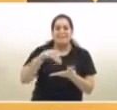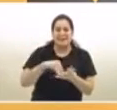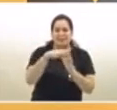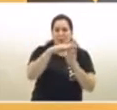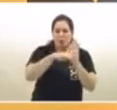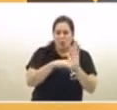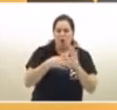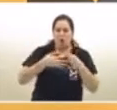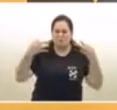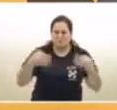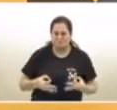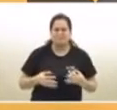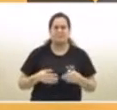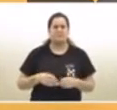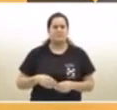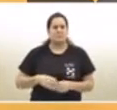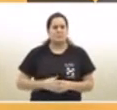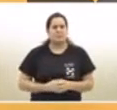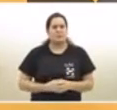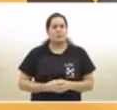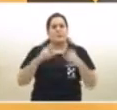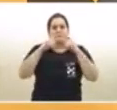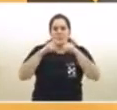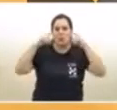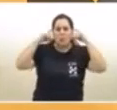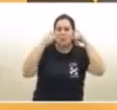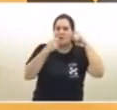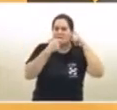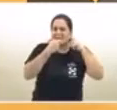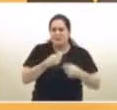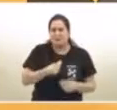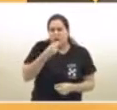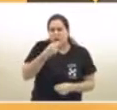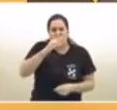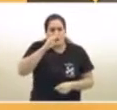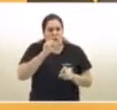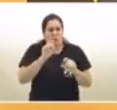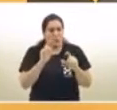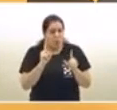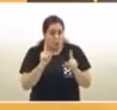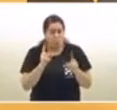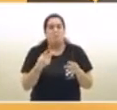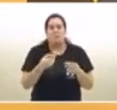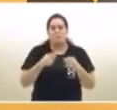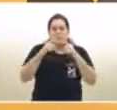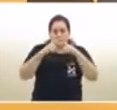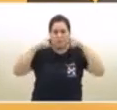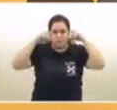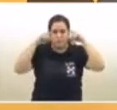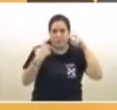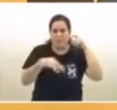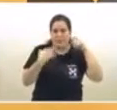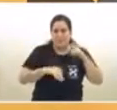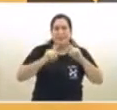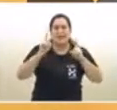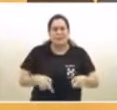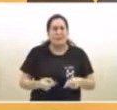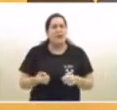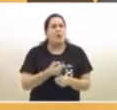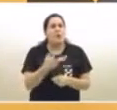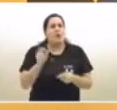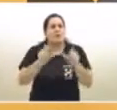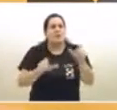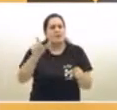términos de que la gente use el tapabocas, obviamente, mientras no está consumiendo, la cantidad máxima de personas por mesa, todo el tema de la higienización